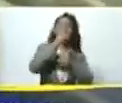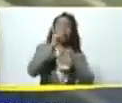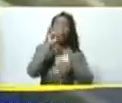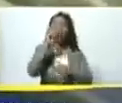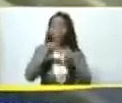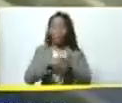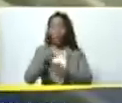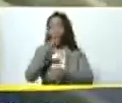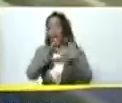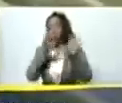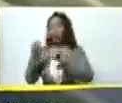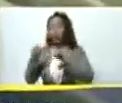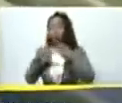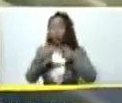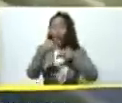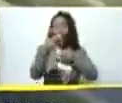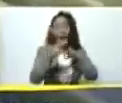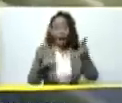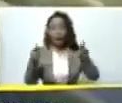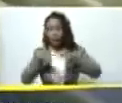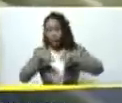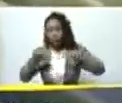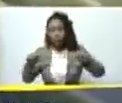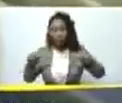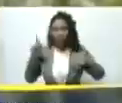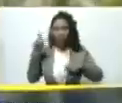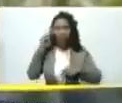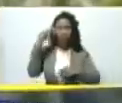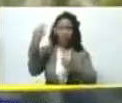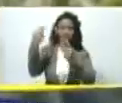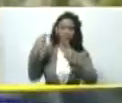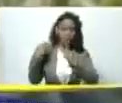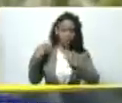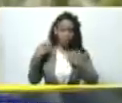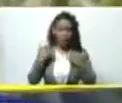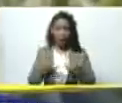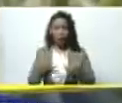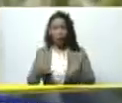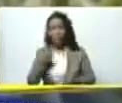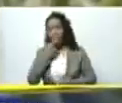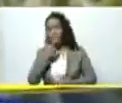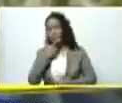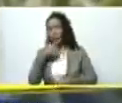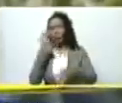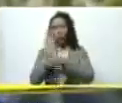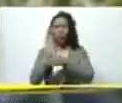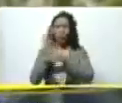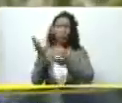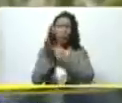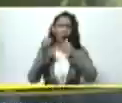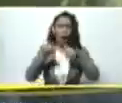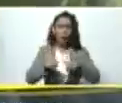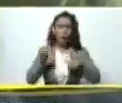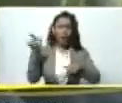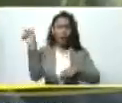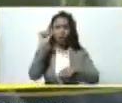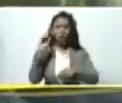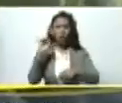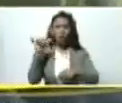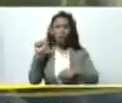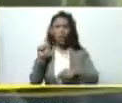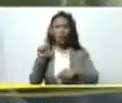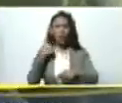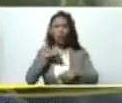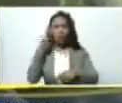por hectárea y gracias a esta semilla que usted está viendo y está presenciando y con este hermoso cultivo que tenemos aquí de esta soya estamos